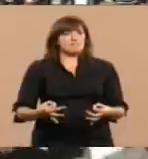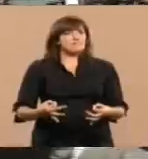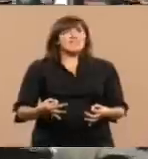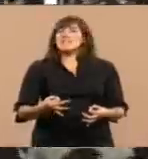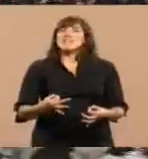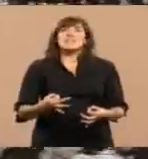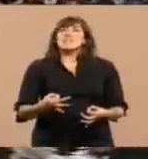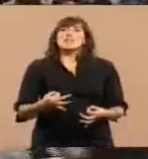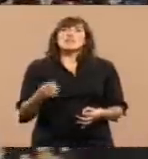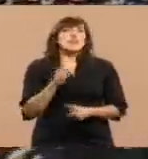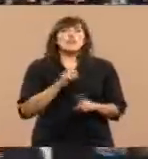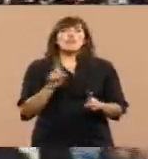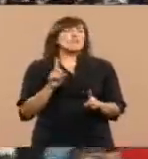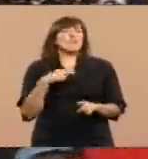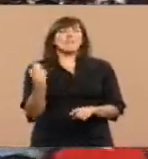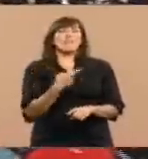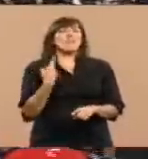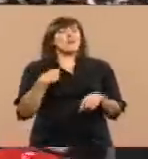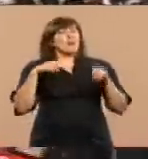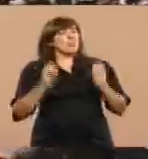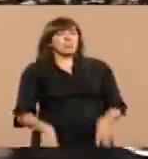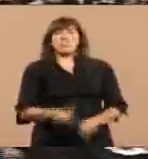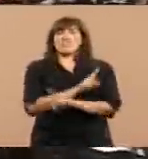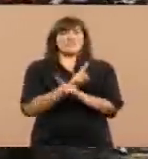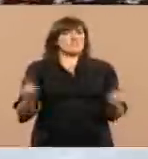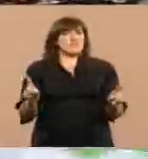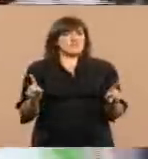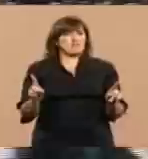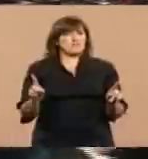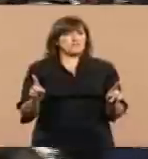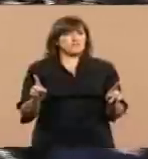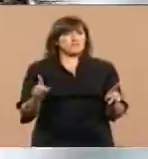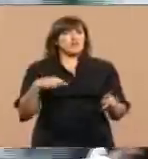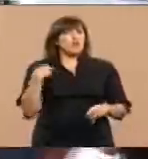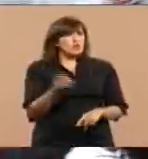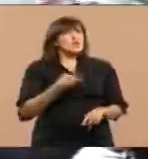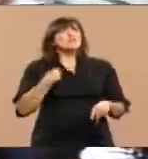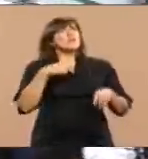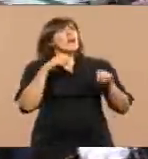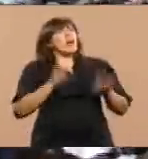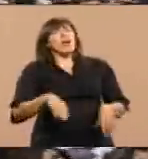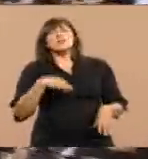cejaremos en nuestro reclamo,